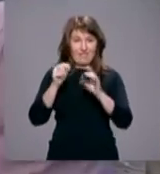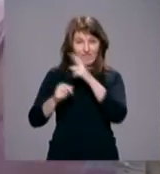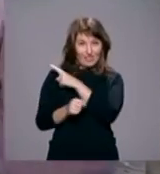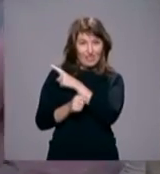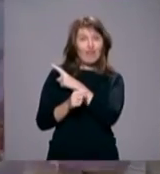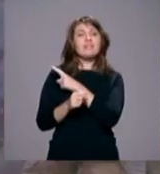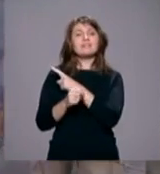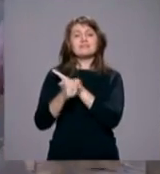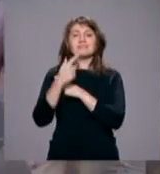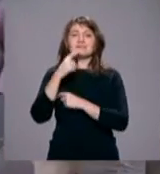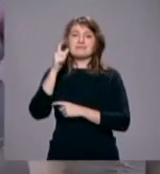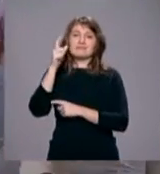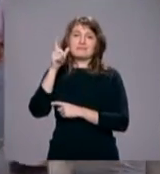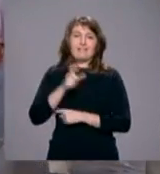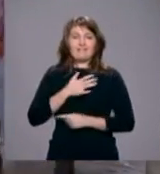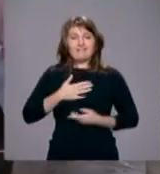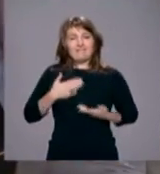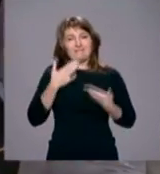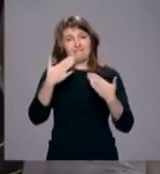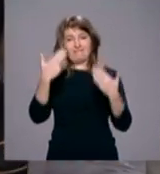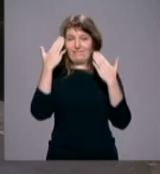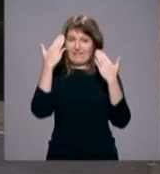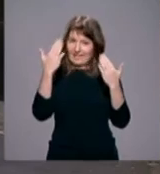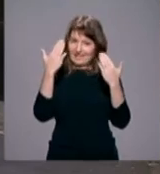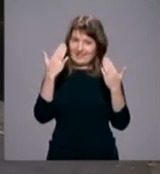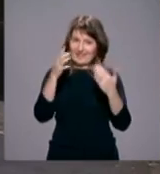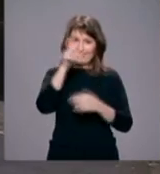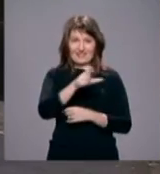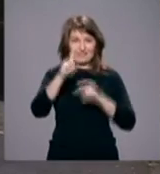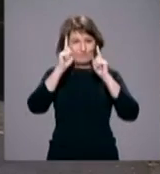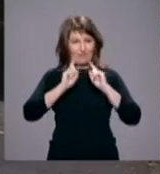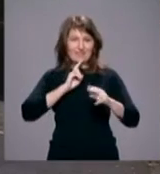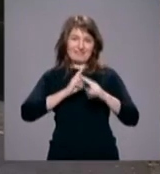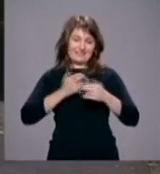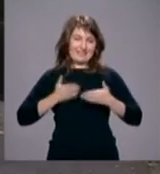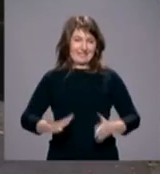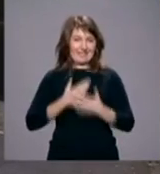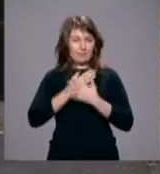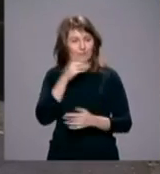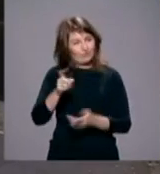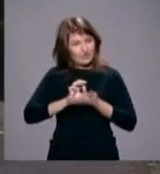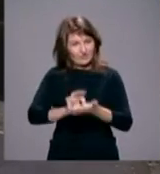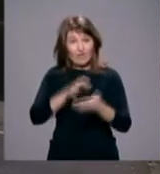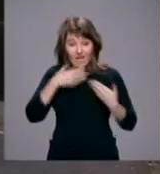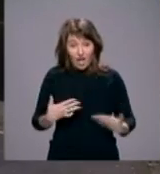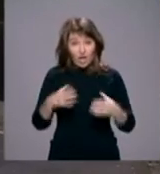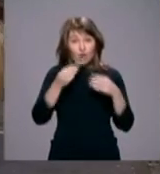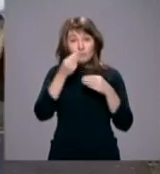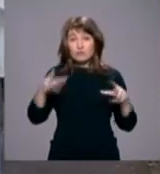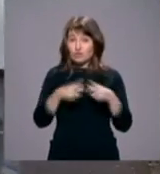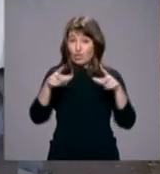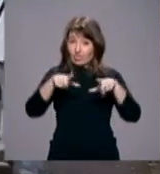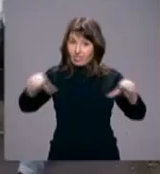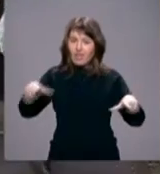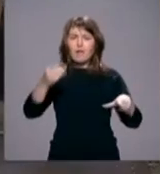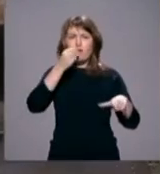viendo Francisco Campos transmitir su felicitación a las hijas de la caridad por su servicio. Actualmente en este comedor social se sirven más de